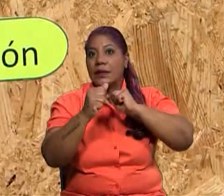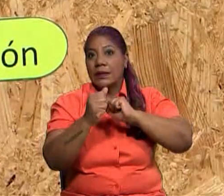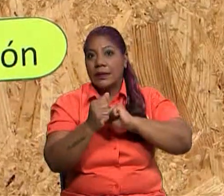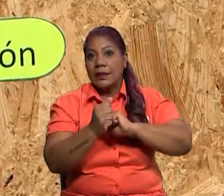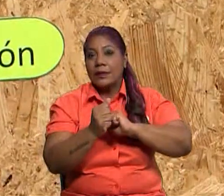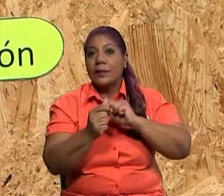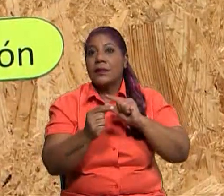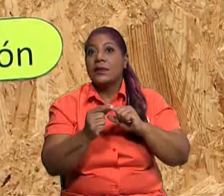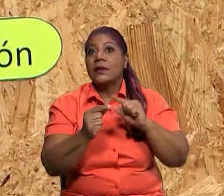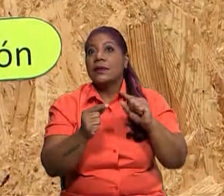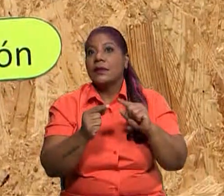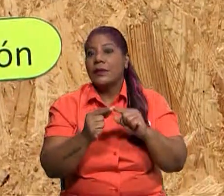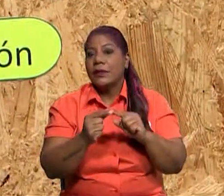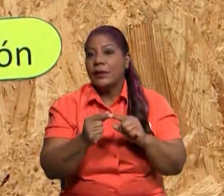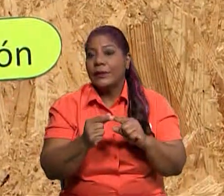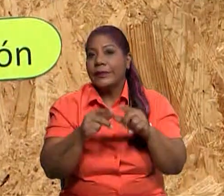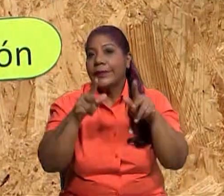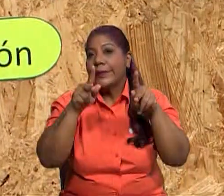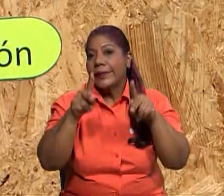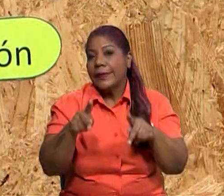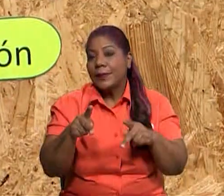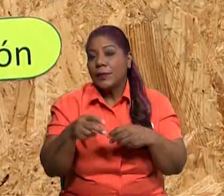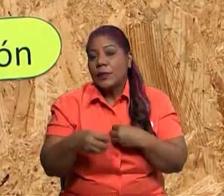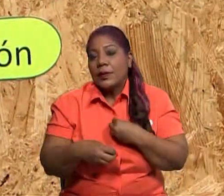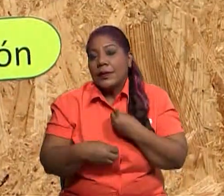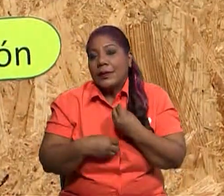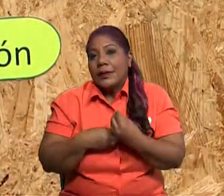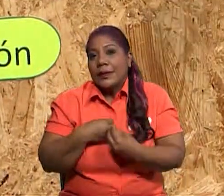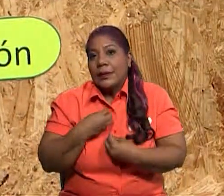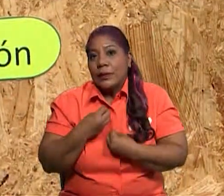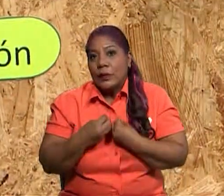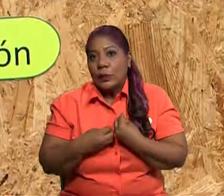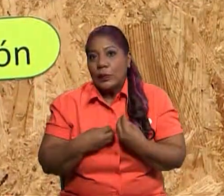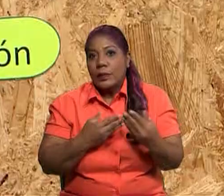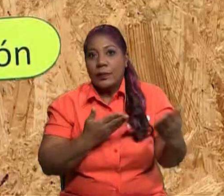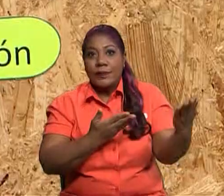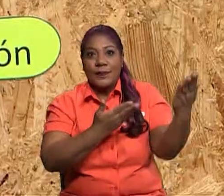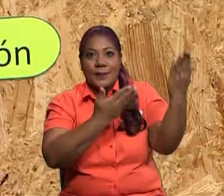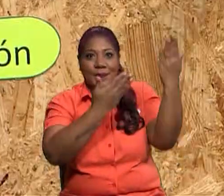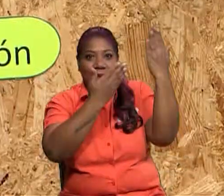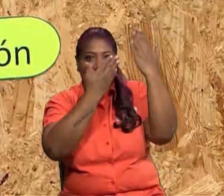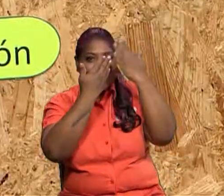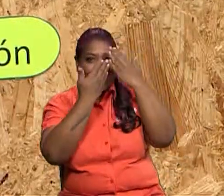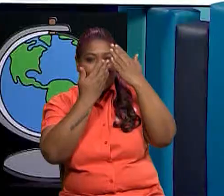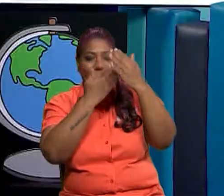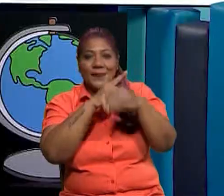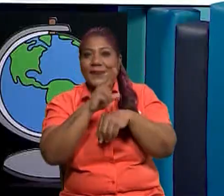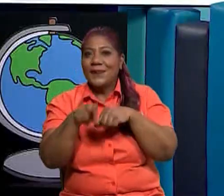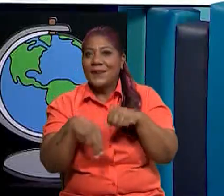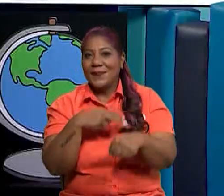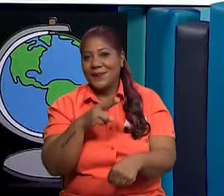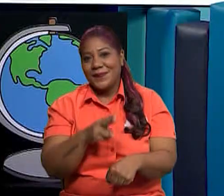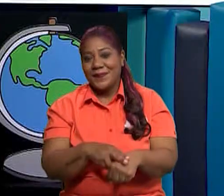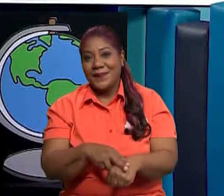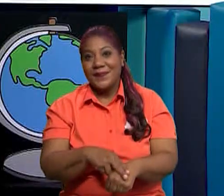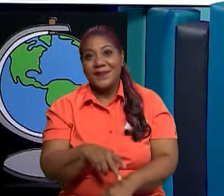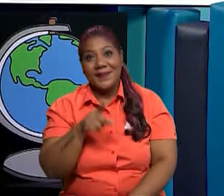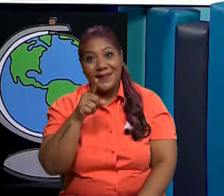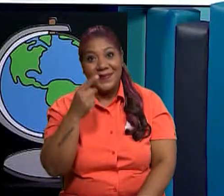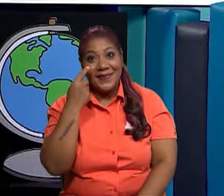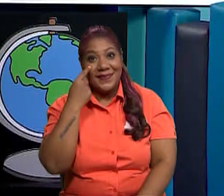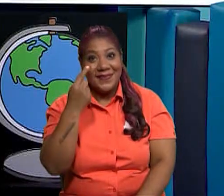¿Verdad? Ahí están las causas de nuestro texto expositivo. De esta manera usted lo va